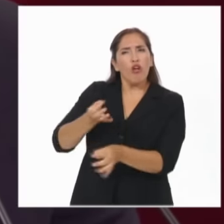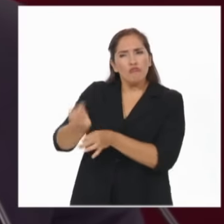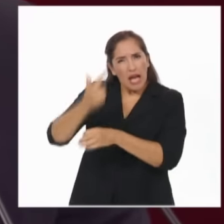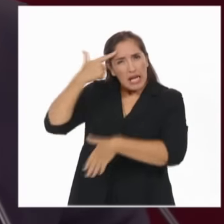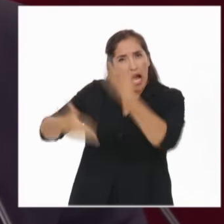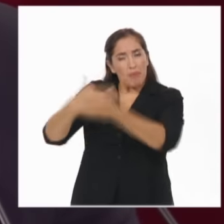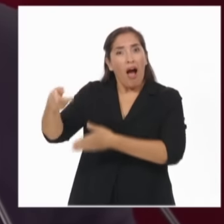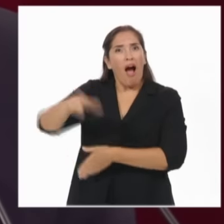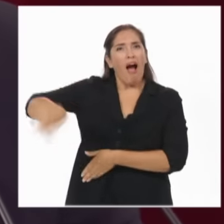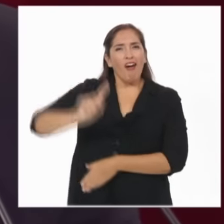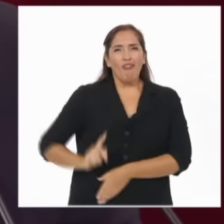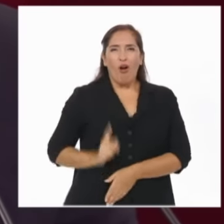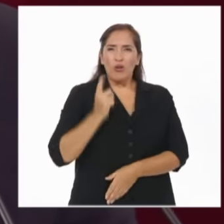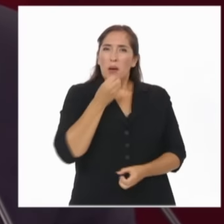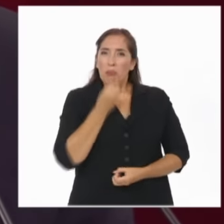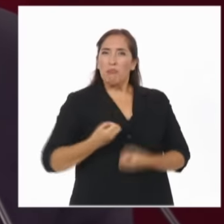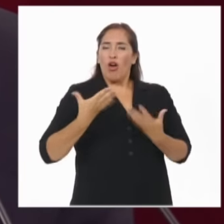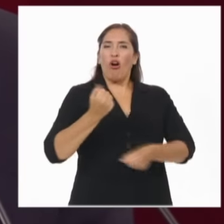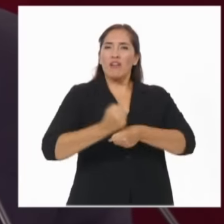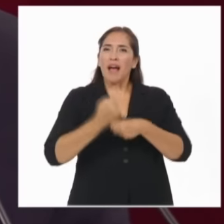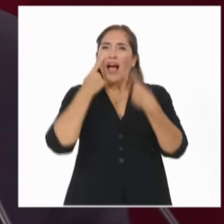mejorar en forma concreta la vida de los demás.